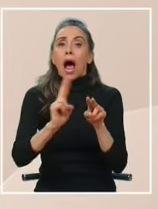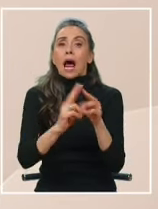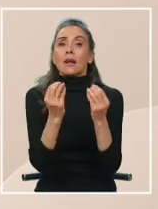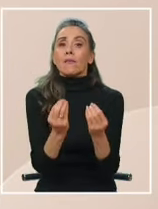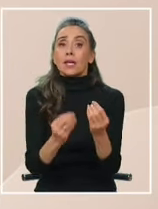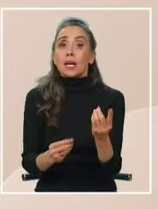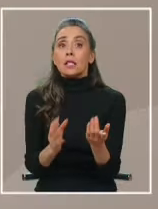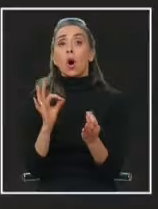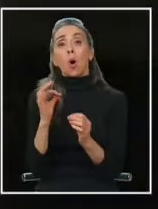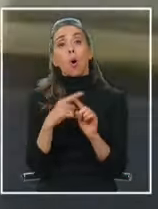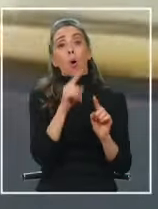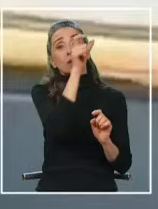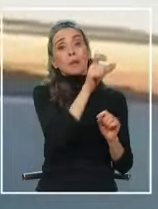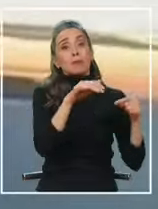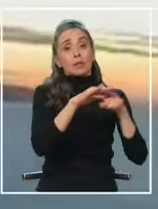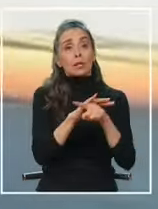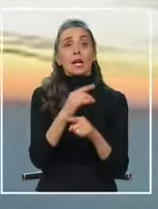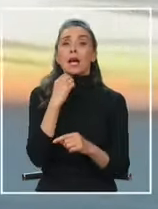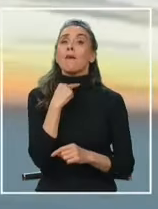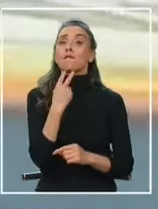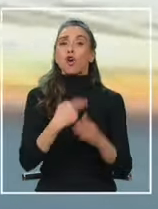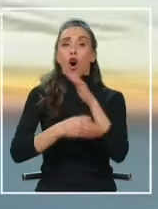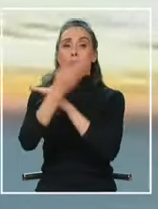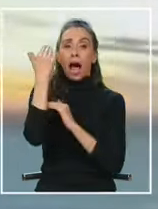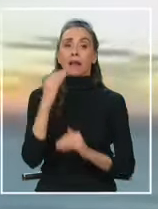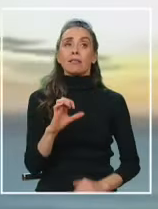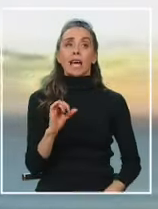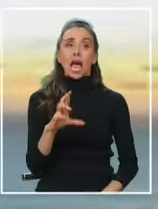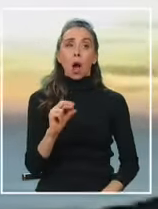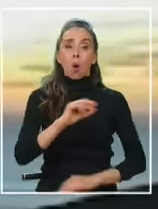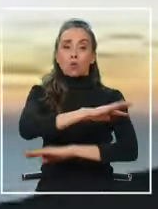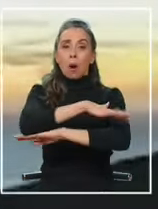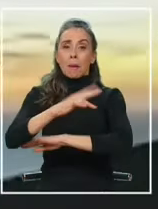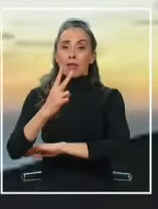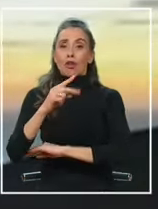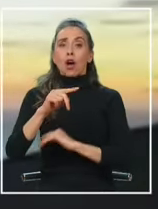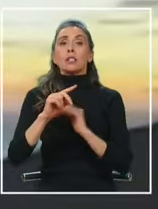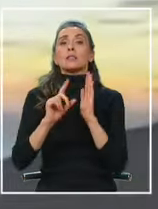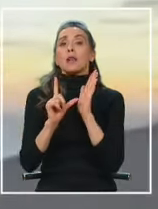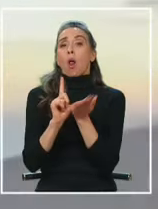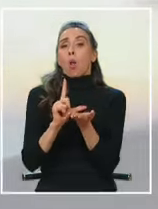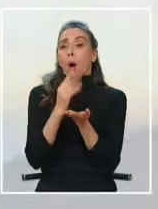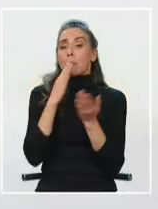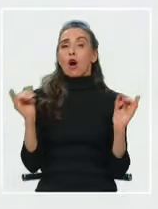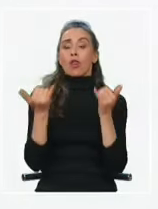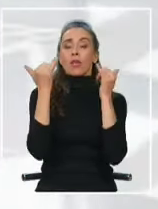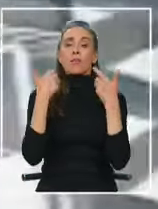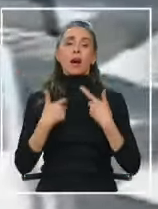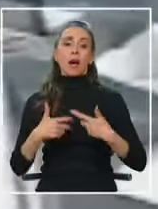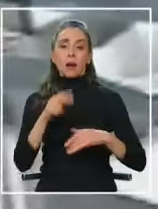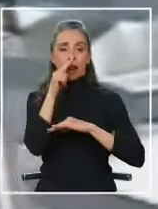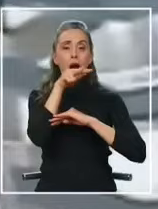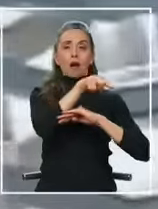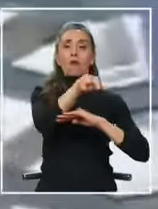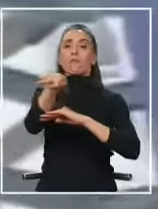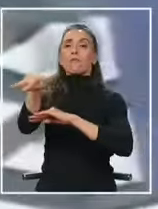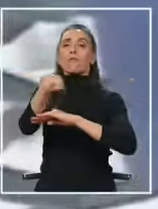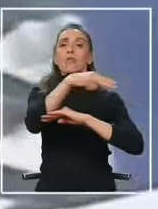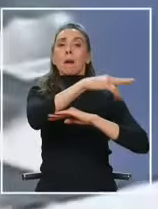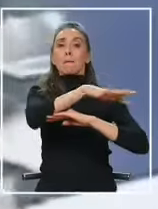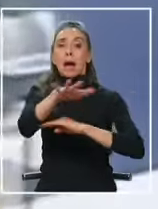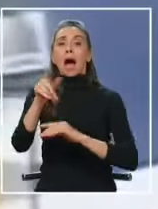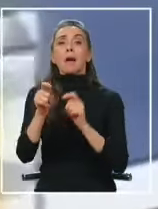pudo haber habido alguna intervención. Euromarina 2, el lugar ideal para disfrutar de la diversión y relajo del mar. Así se